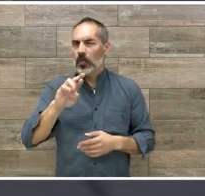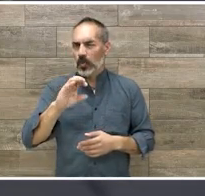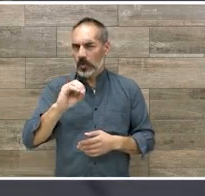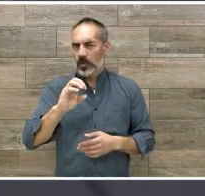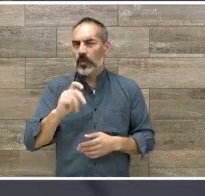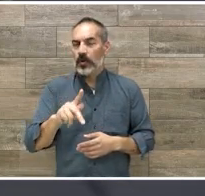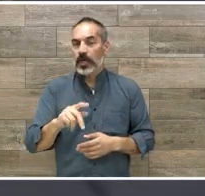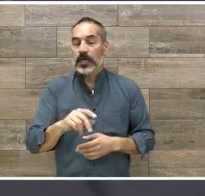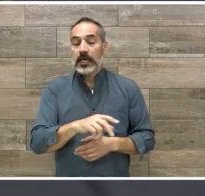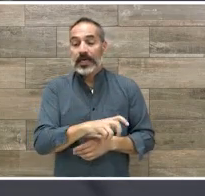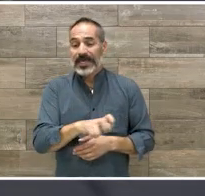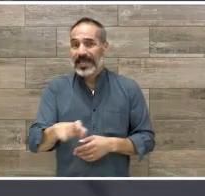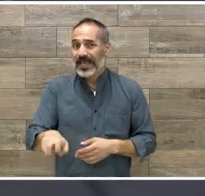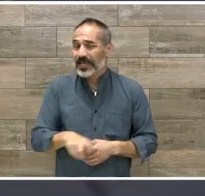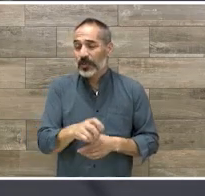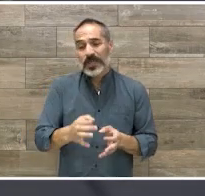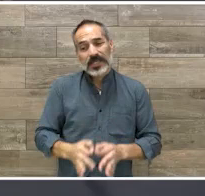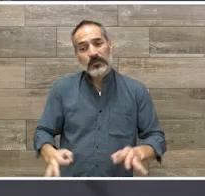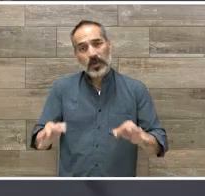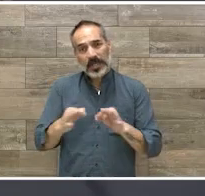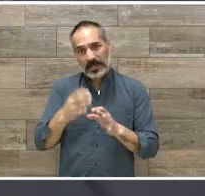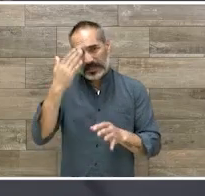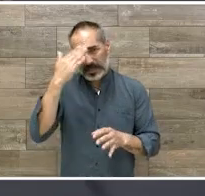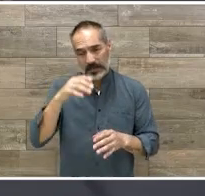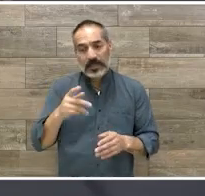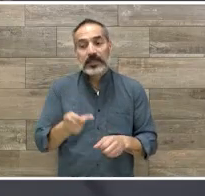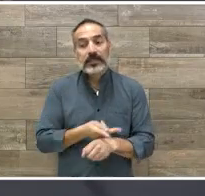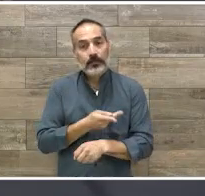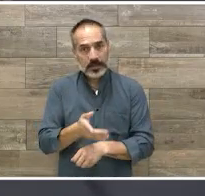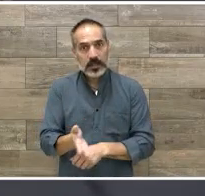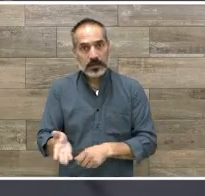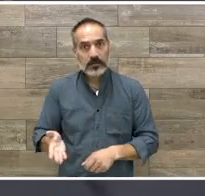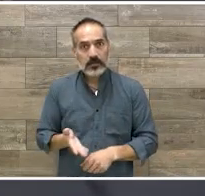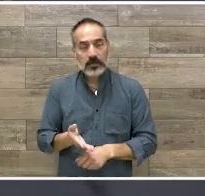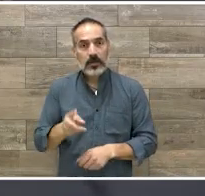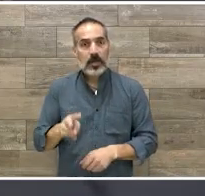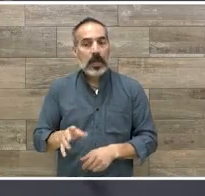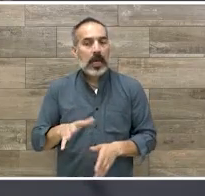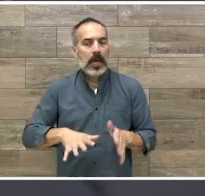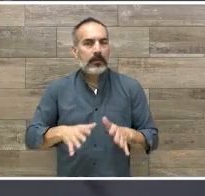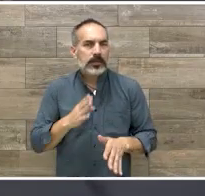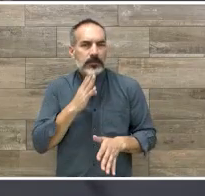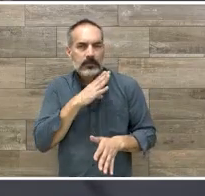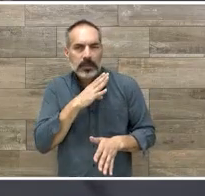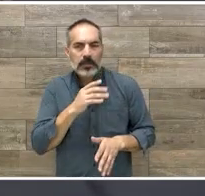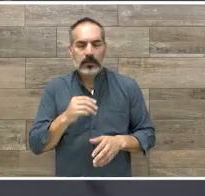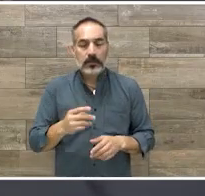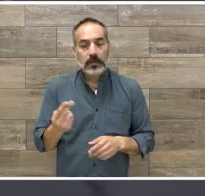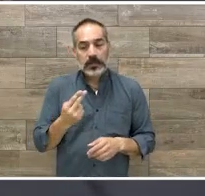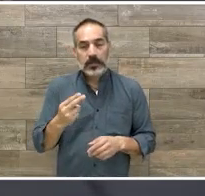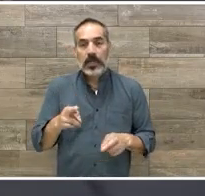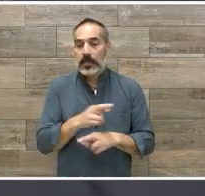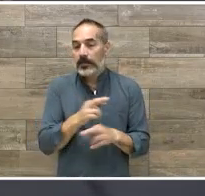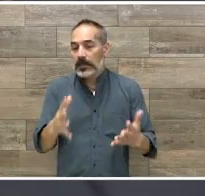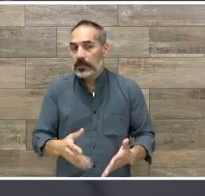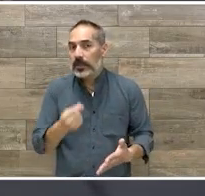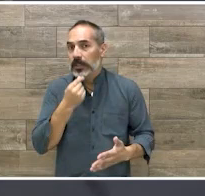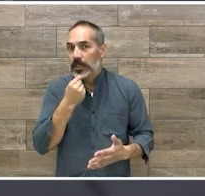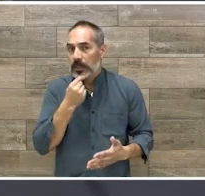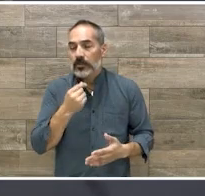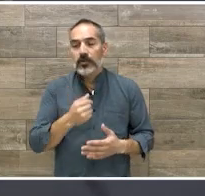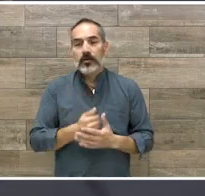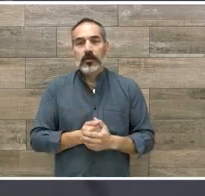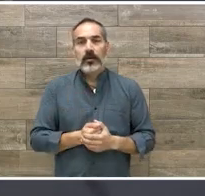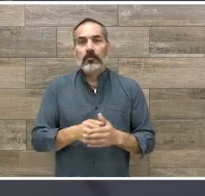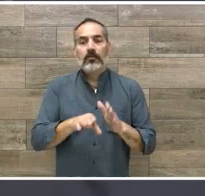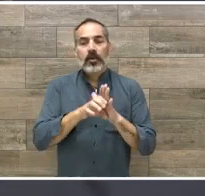cuales podrían ser focos rojos para saber si necesitan acercarse a una rehabilitación pediátrica. ¿El pediatra es el que lo